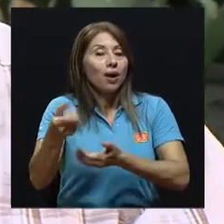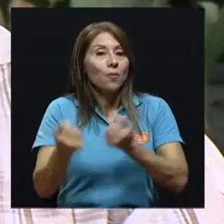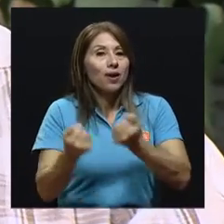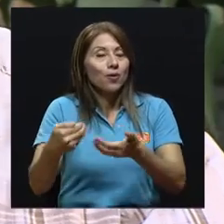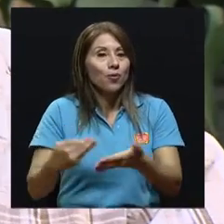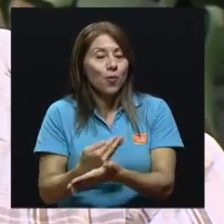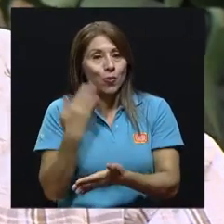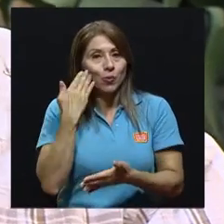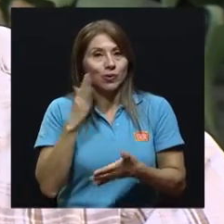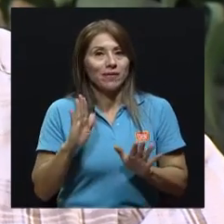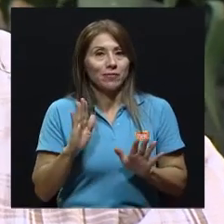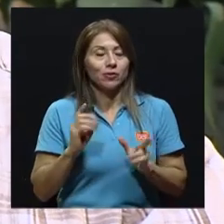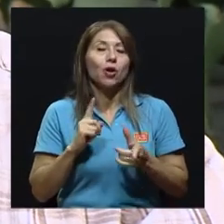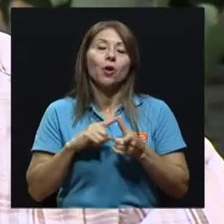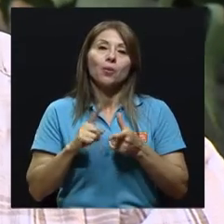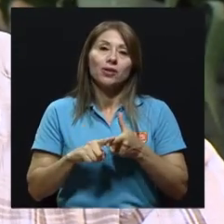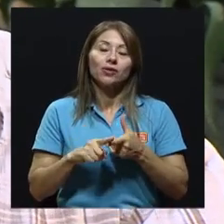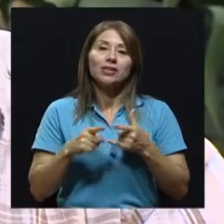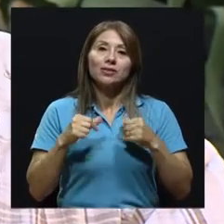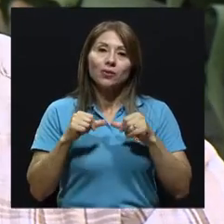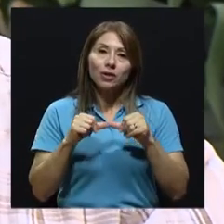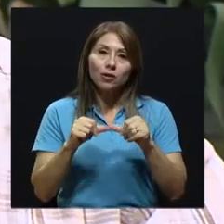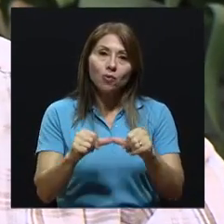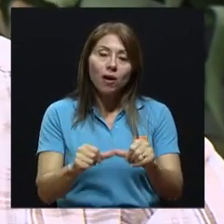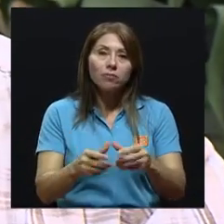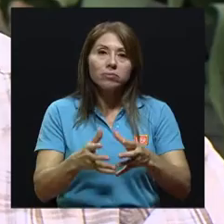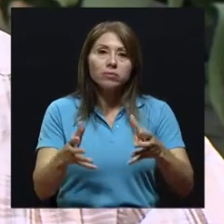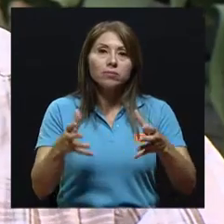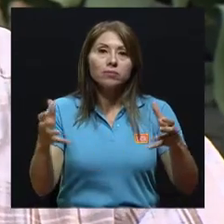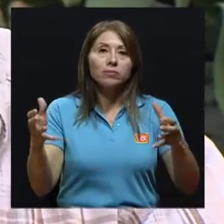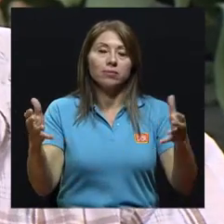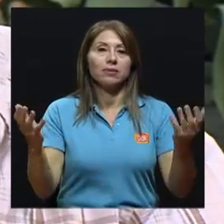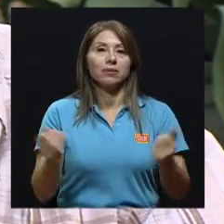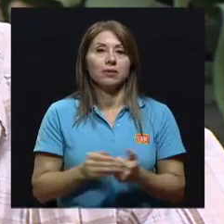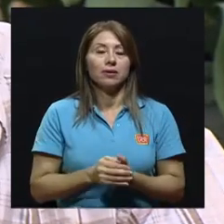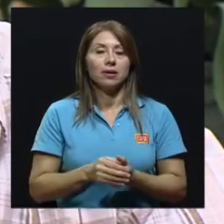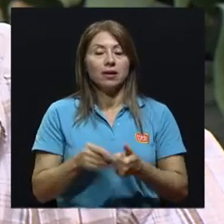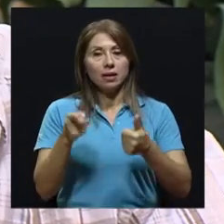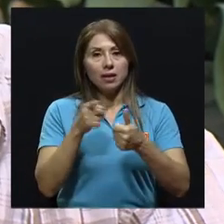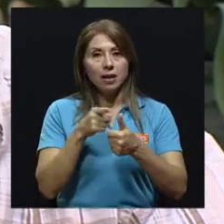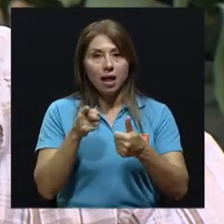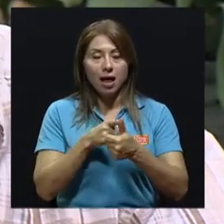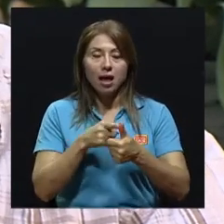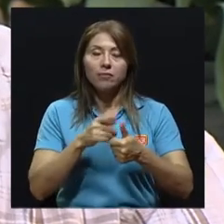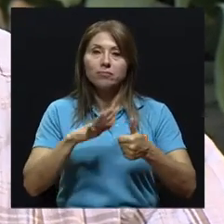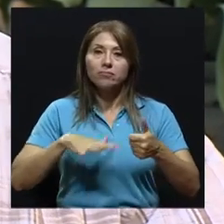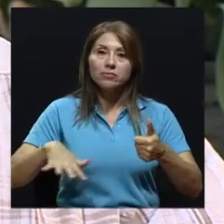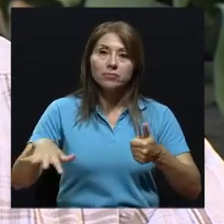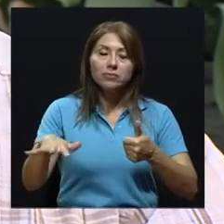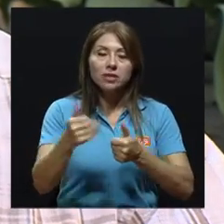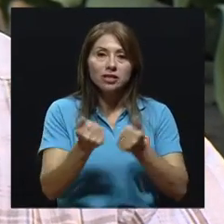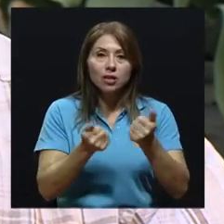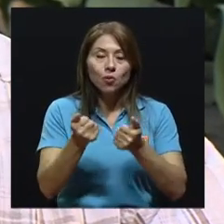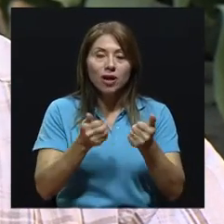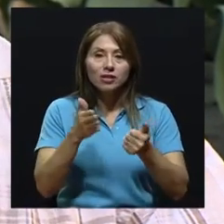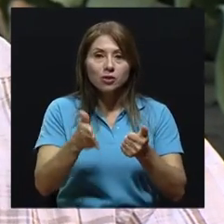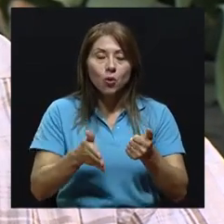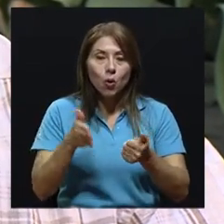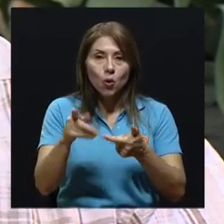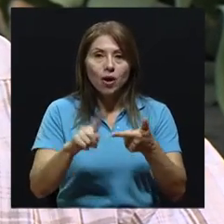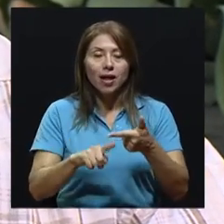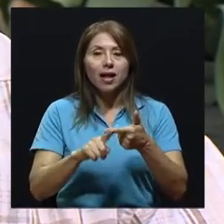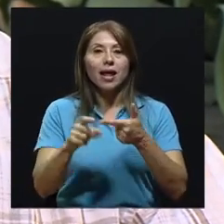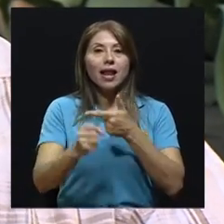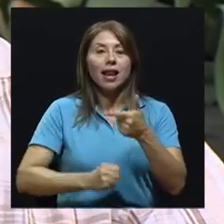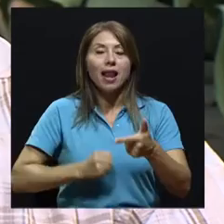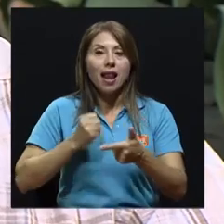Y eso es uno de los temas más importantes, la velocidad de circulación, la edad del vehículo y el modelo de vehículo va a